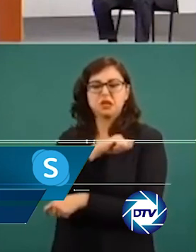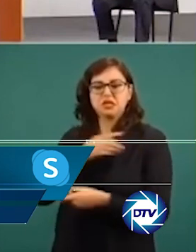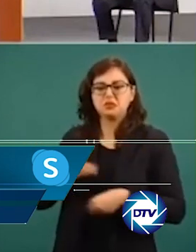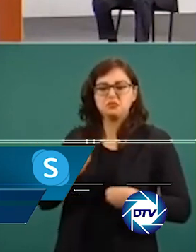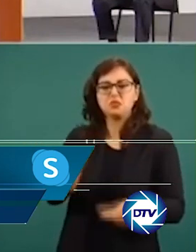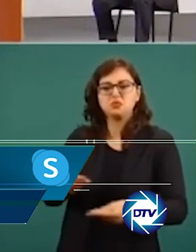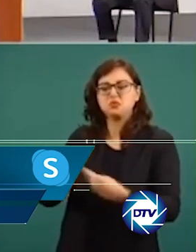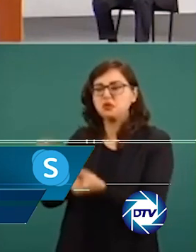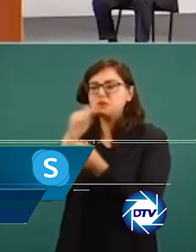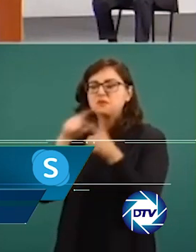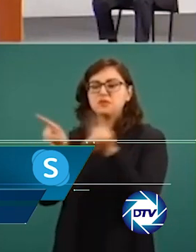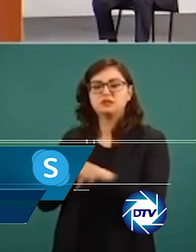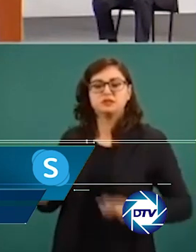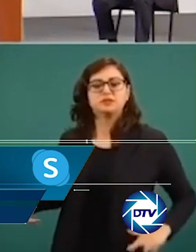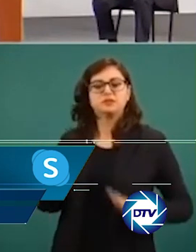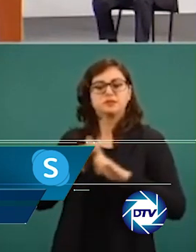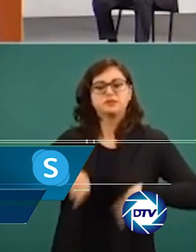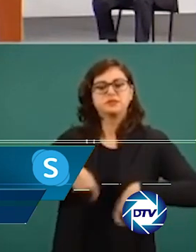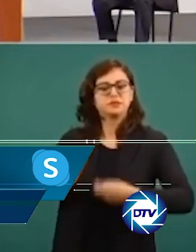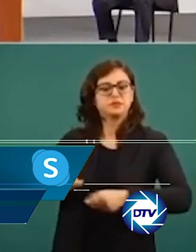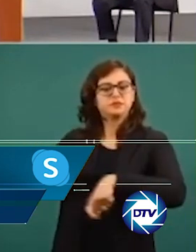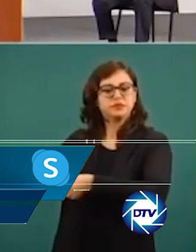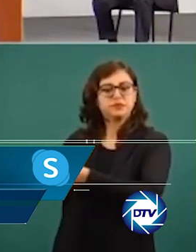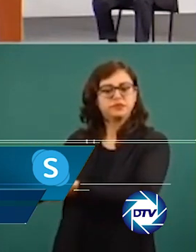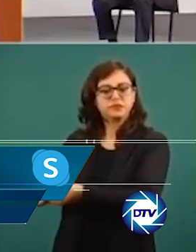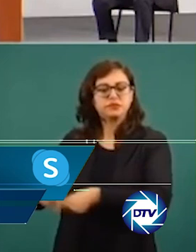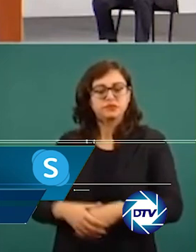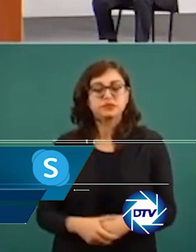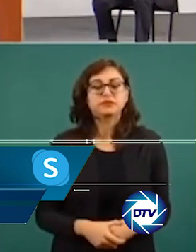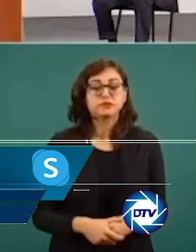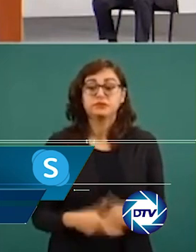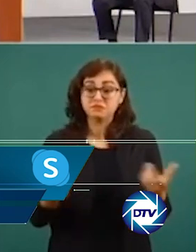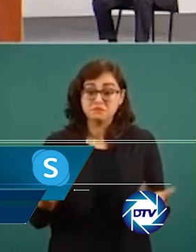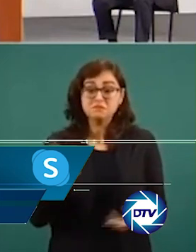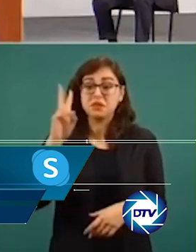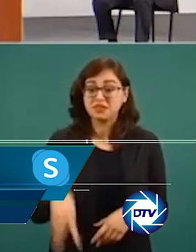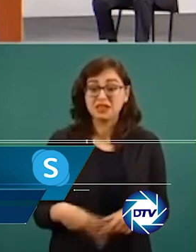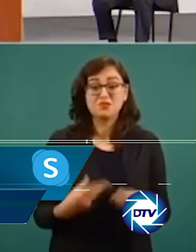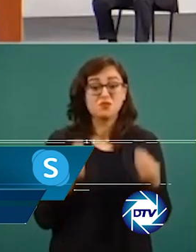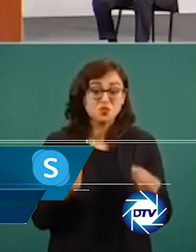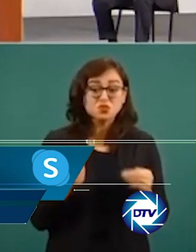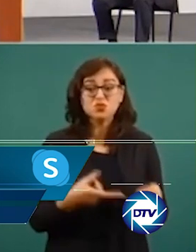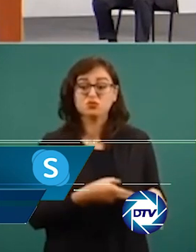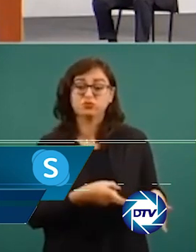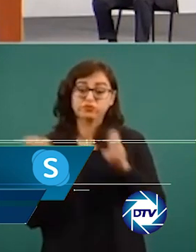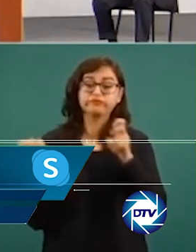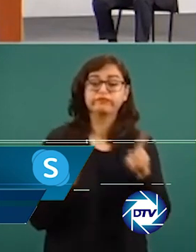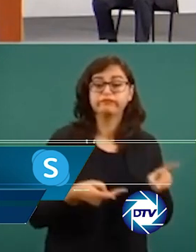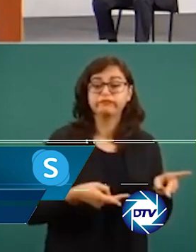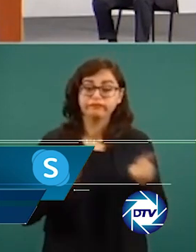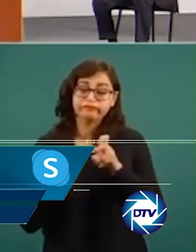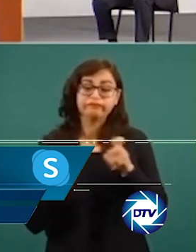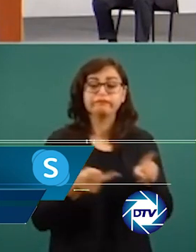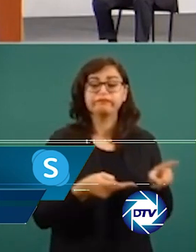responsabiliza de su propia muerte, tal y como lo cuenta el periodista Luis Prados en The Objective. López Obrador ha